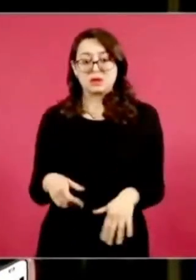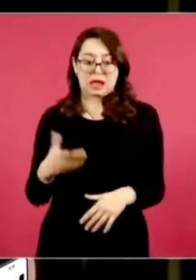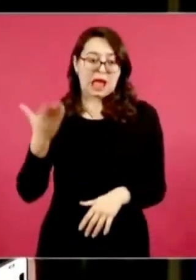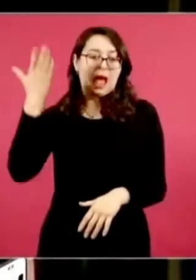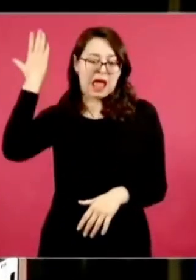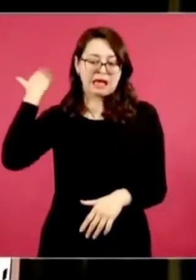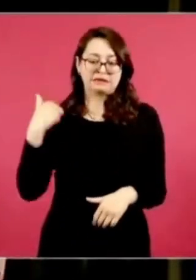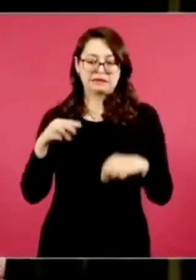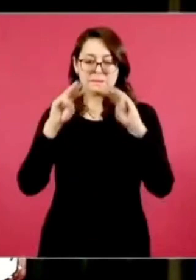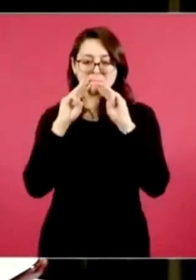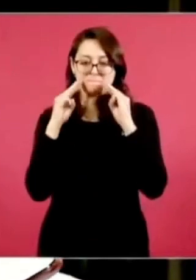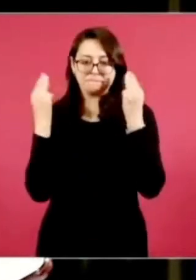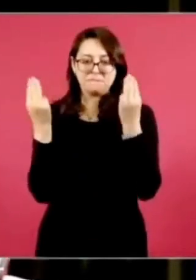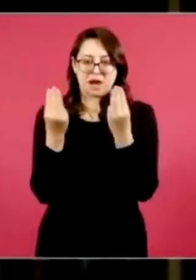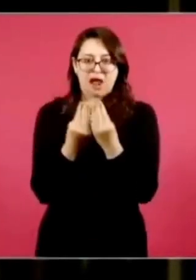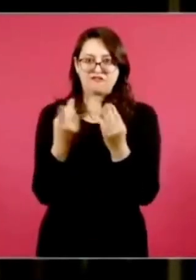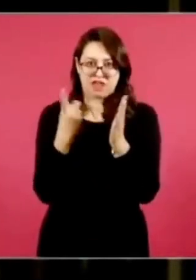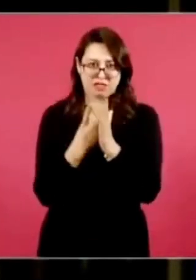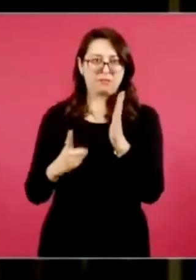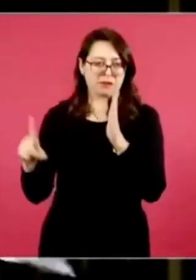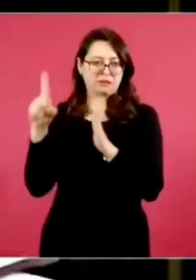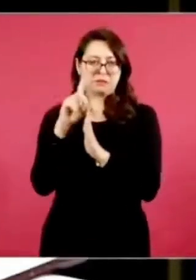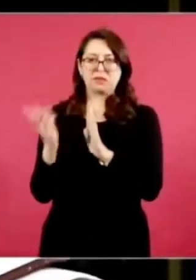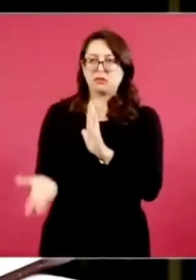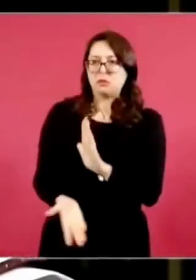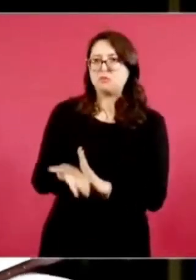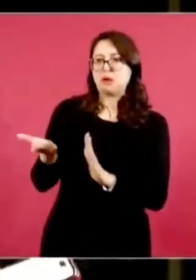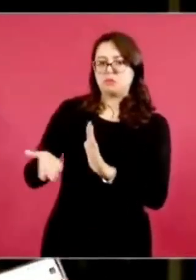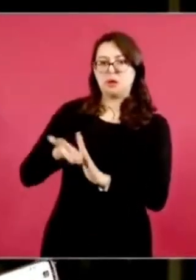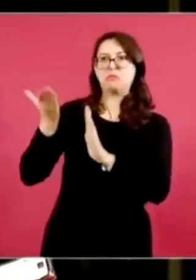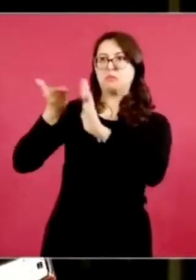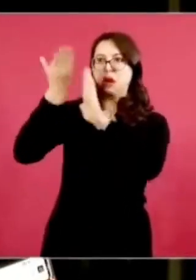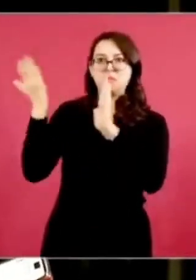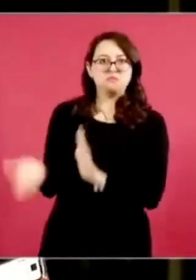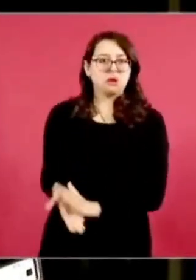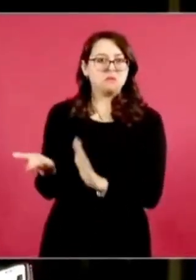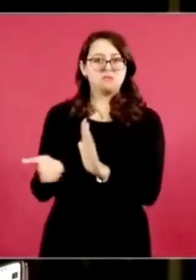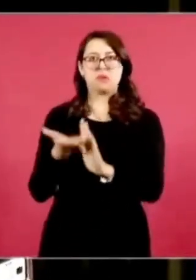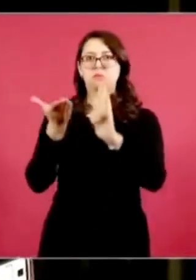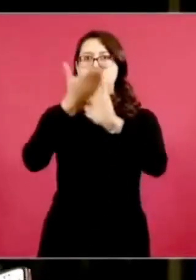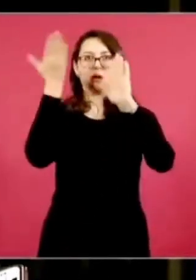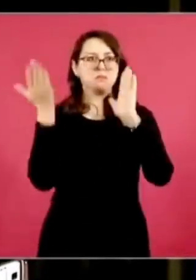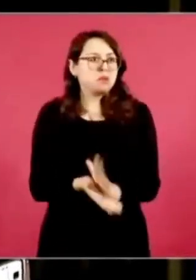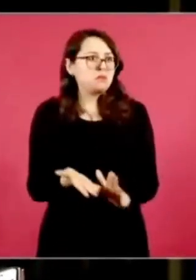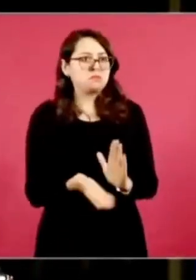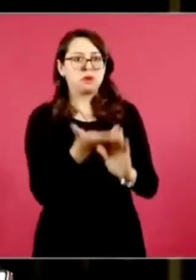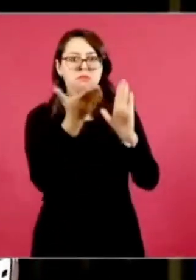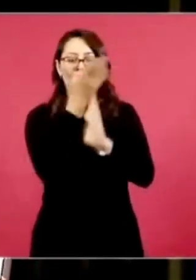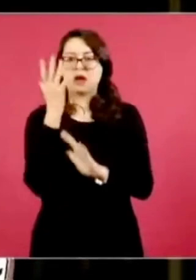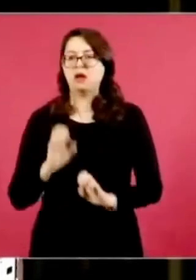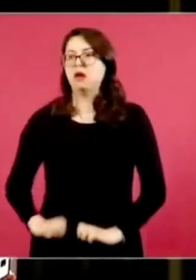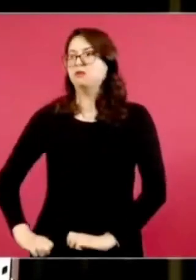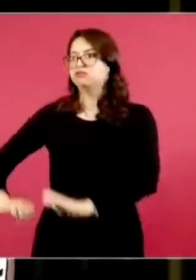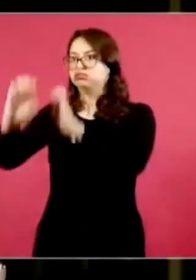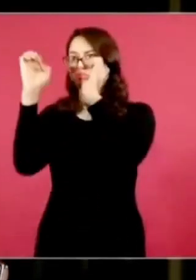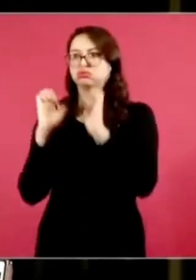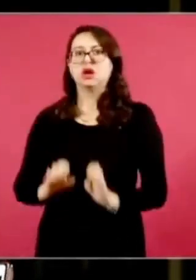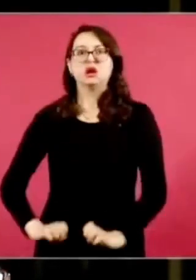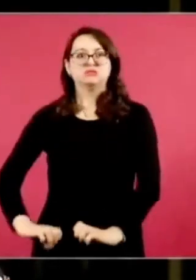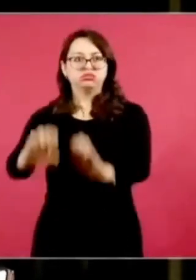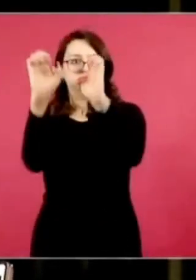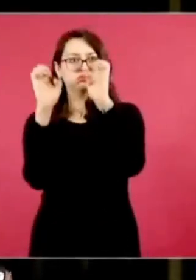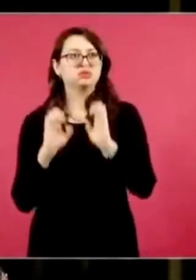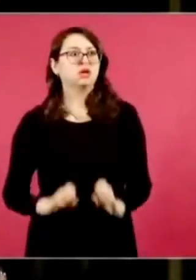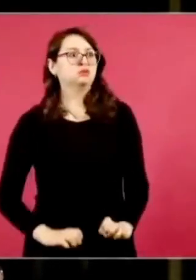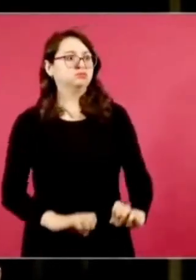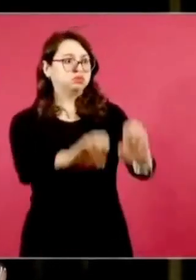inmobiliario, que ha estado, o sea, con tanto edificio en esas demarcaciones, pues ha afectado también en el tema